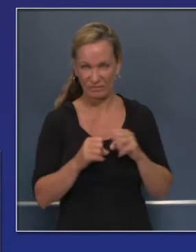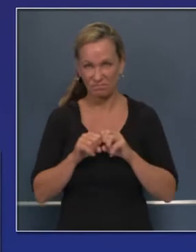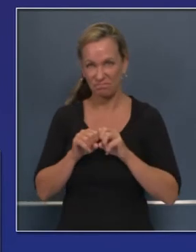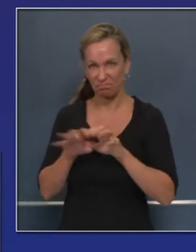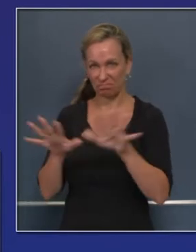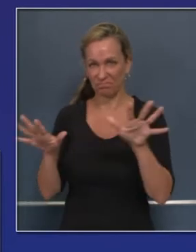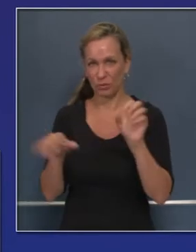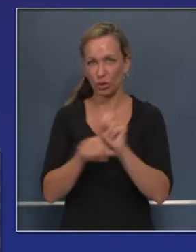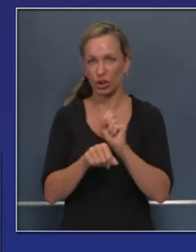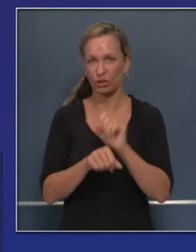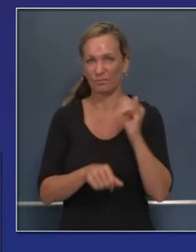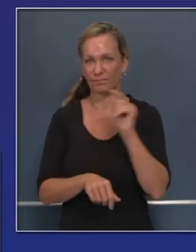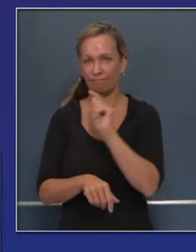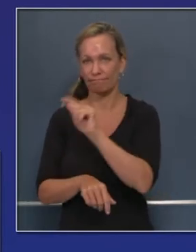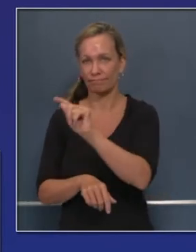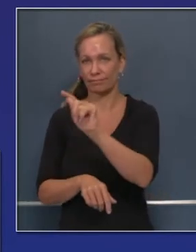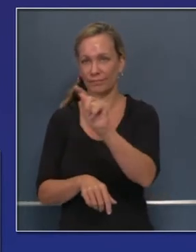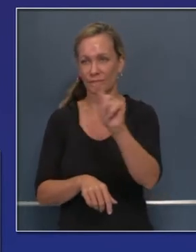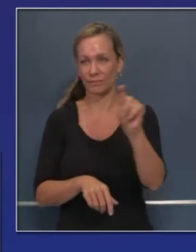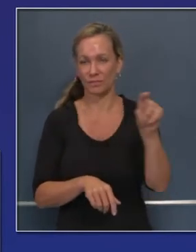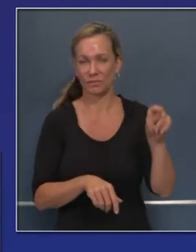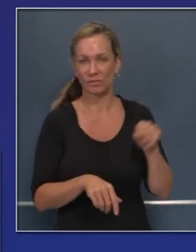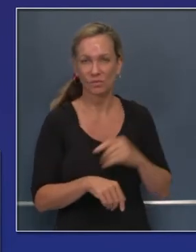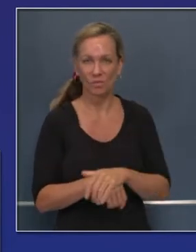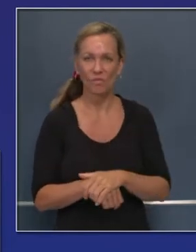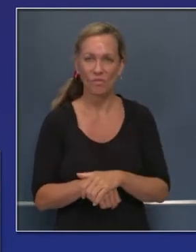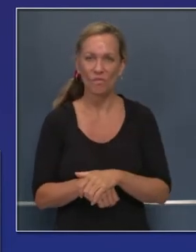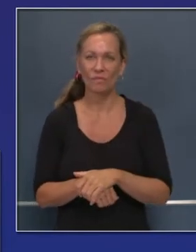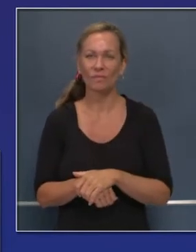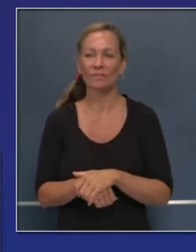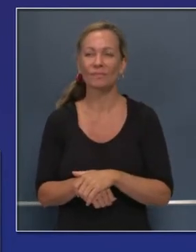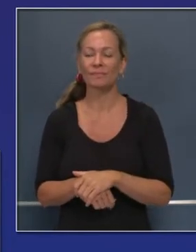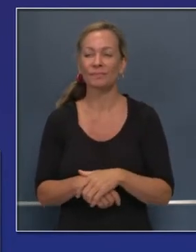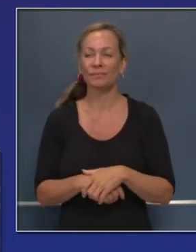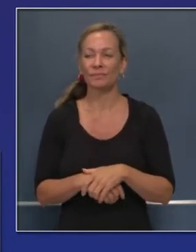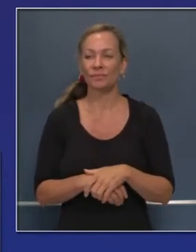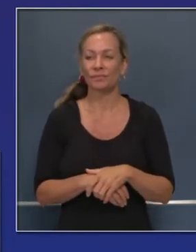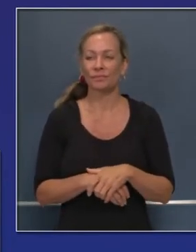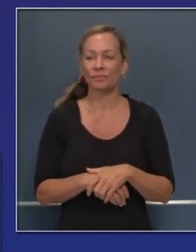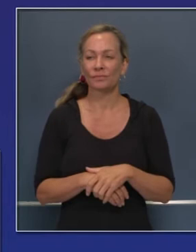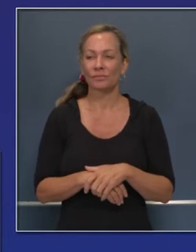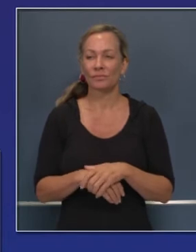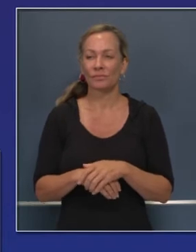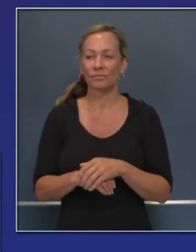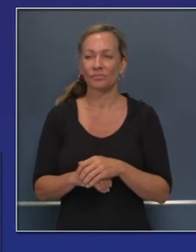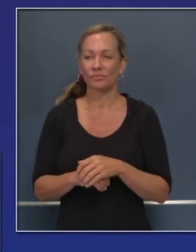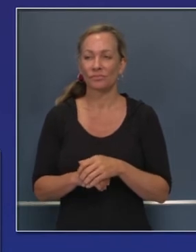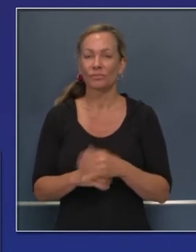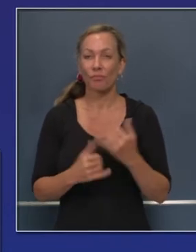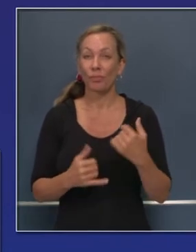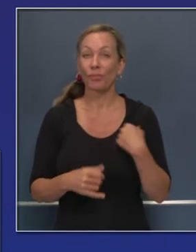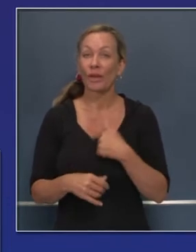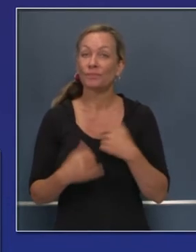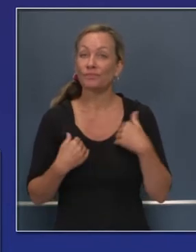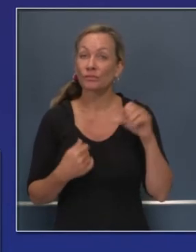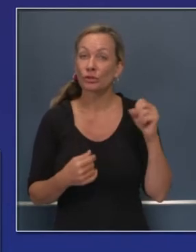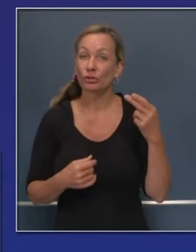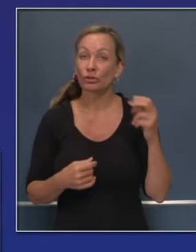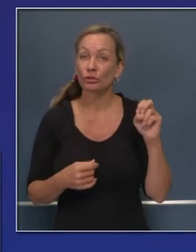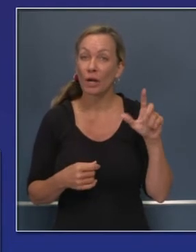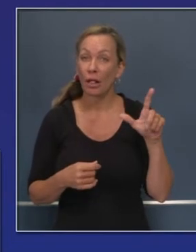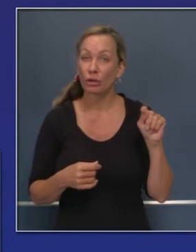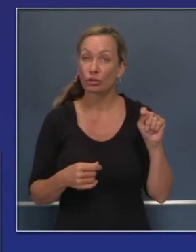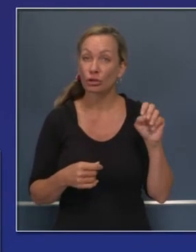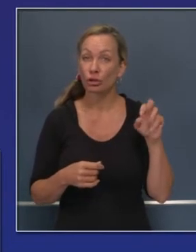Pero hemos preparado también protocolos nuevos para refugios, protocolos para cuidar a nuestros socorristas. También